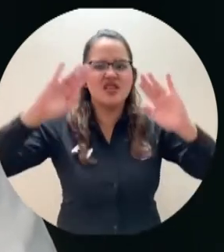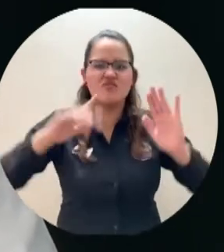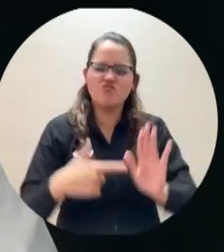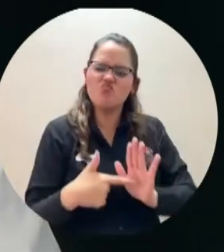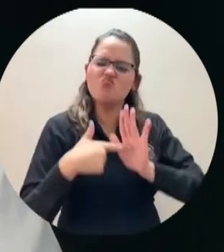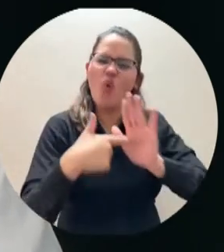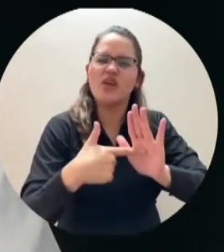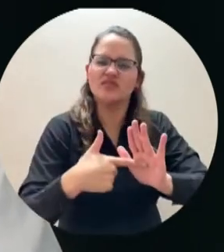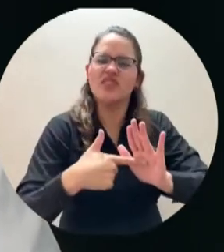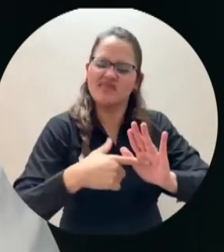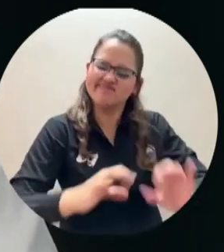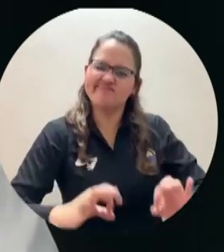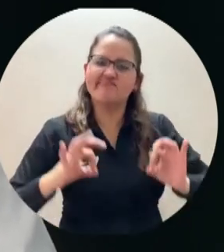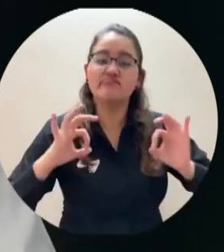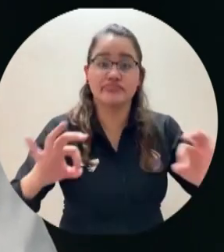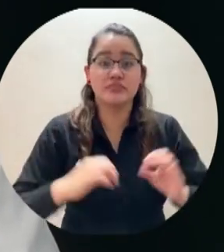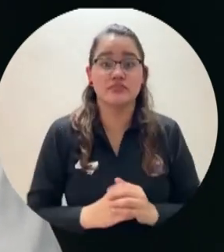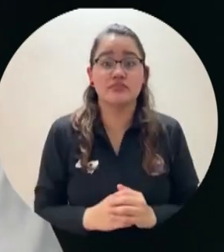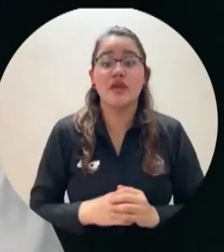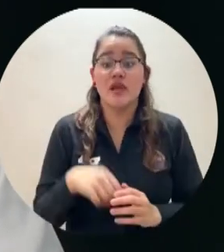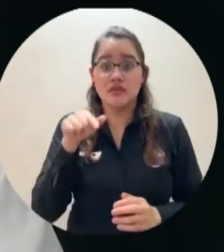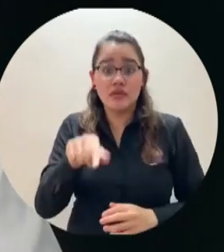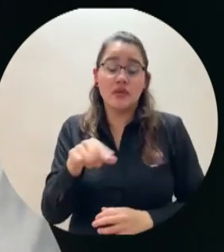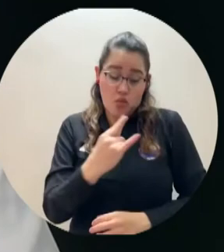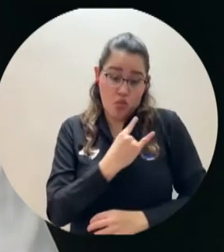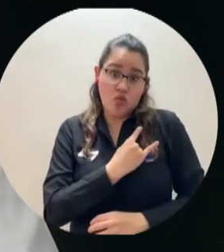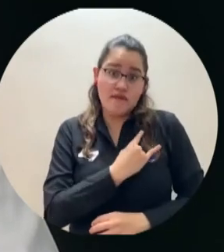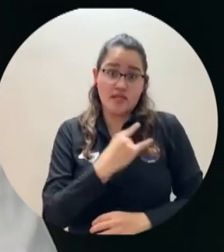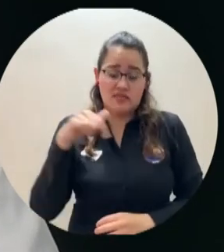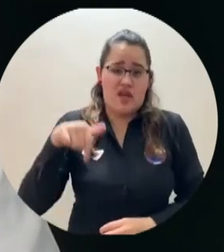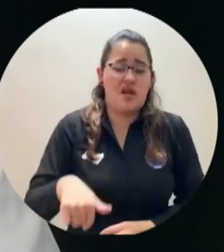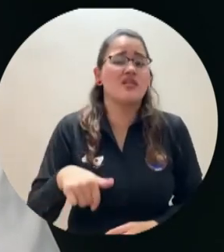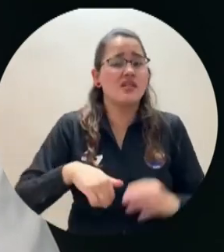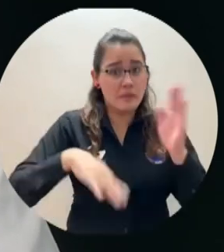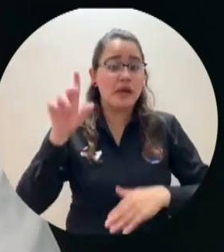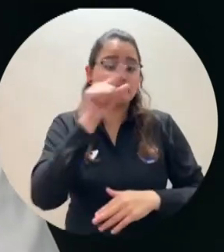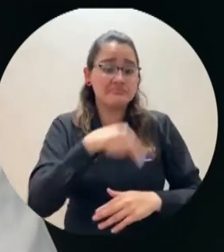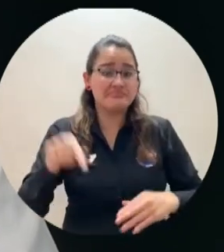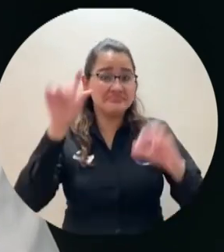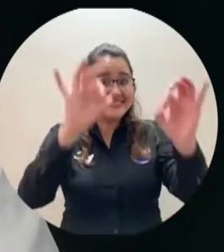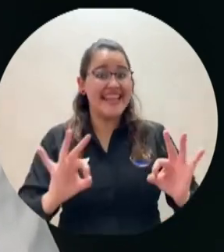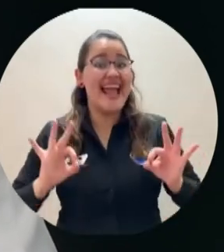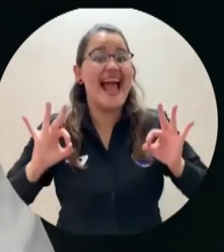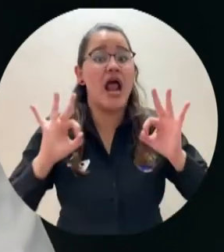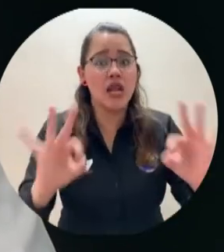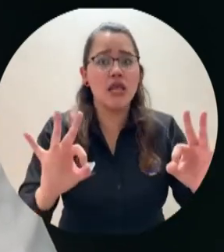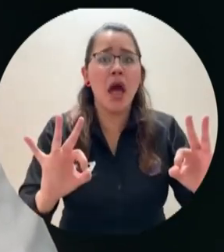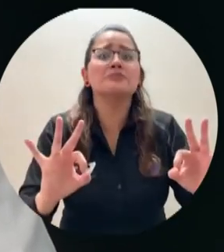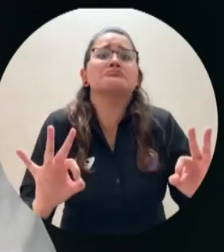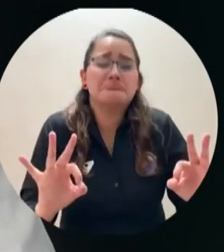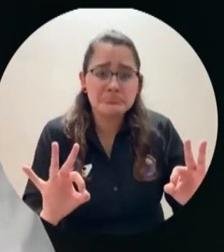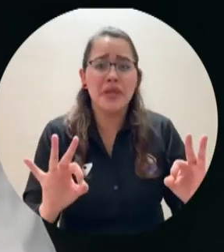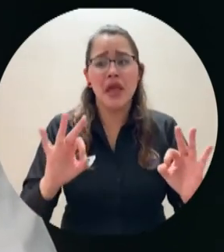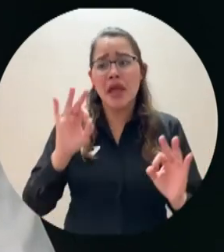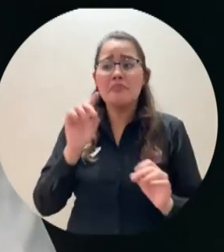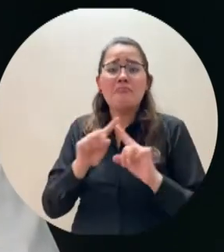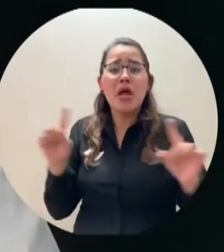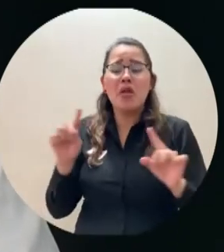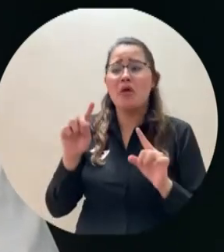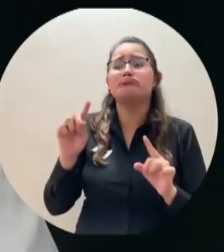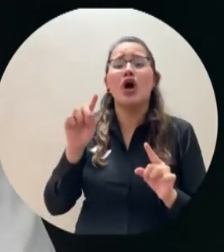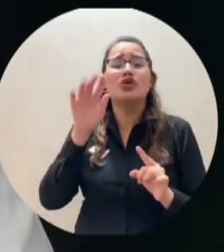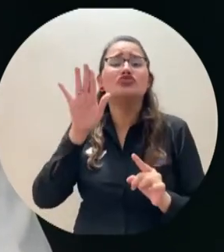universidades públicas acreditadas por alta calidad con las transferencias más bajas de la nación y del departamento y con un aporte nulo